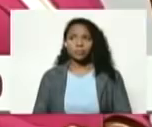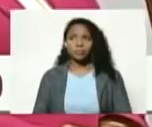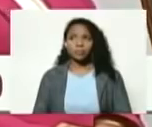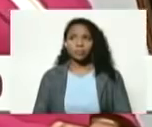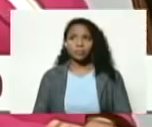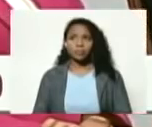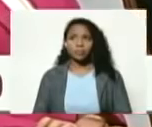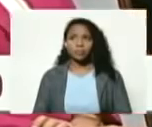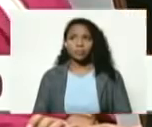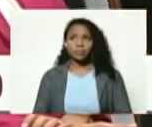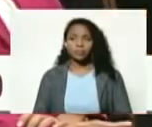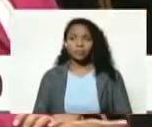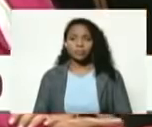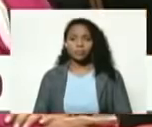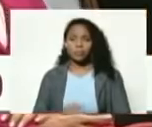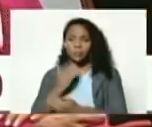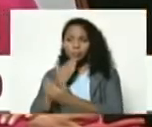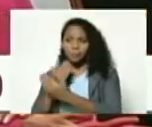con permiso